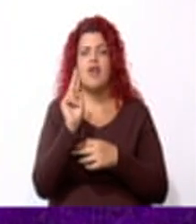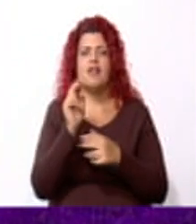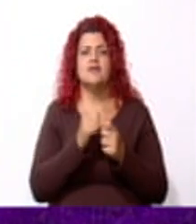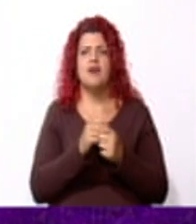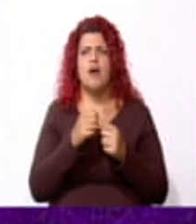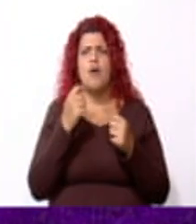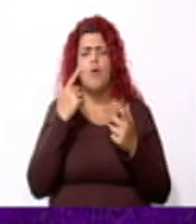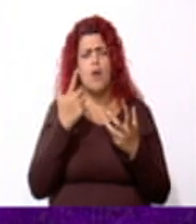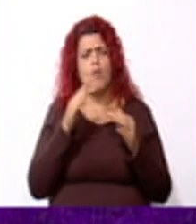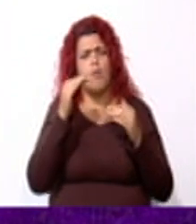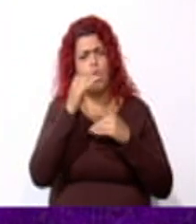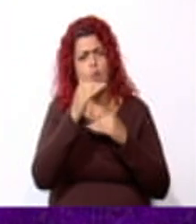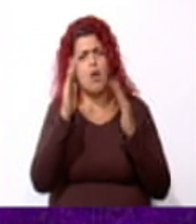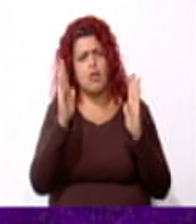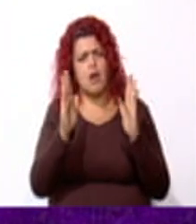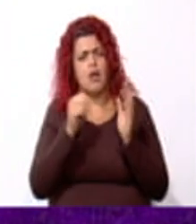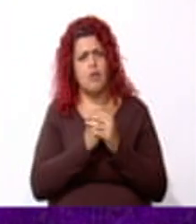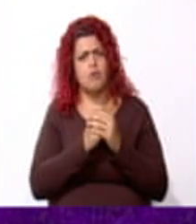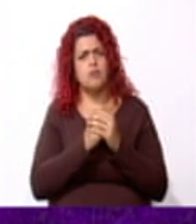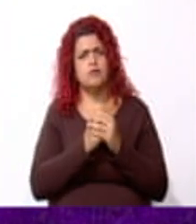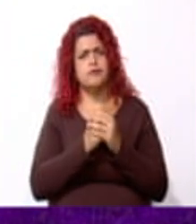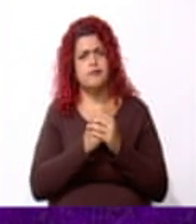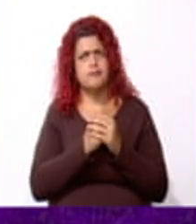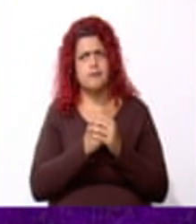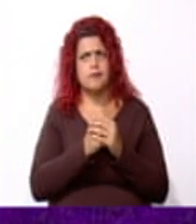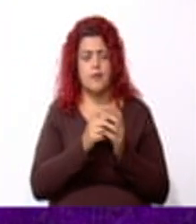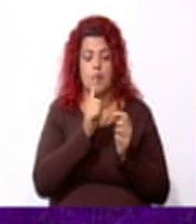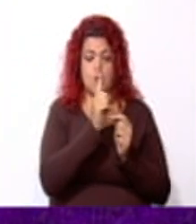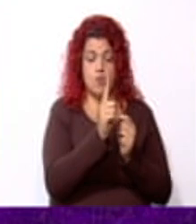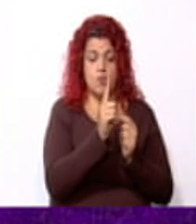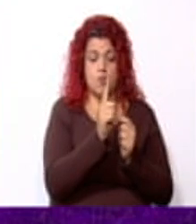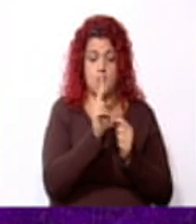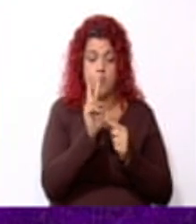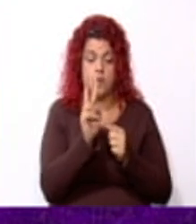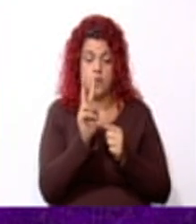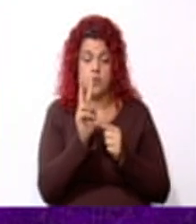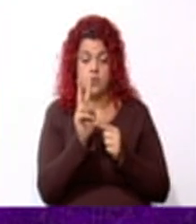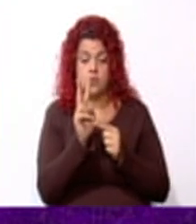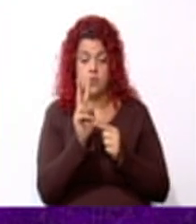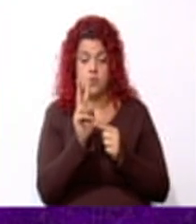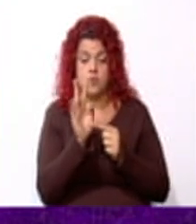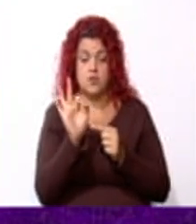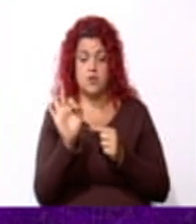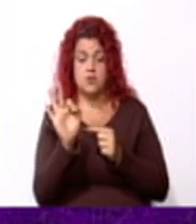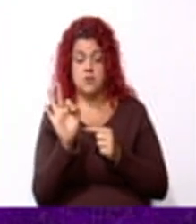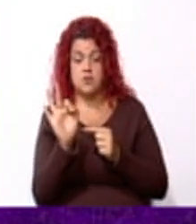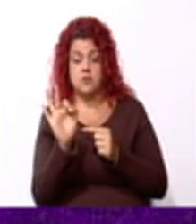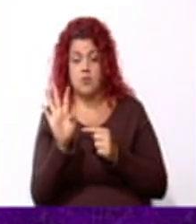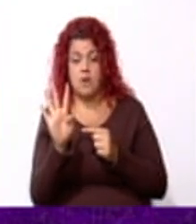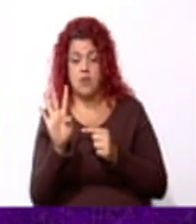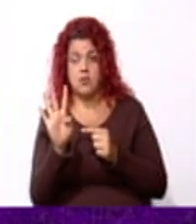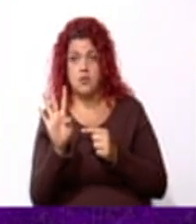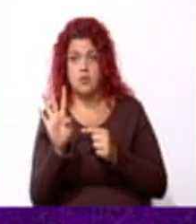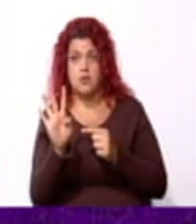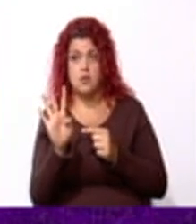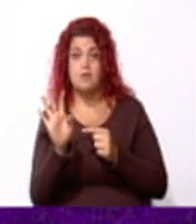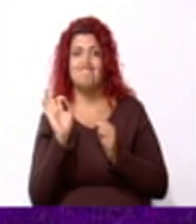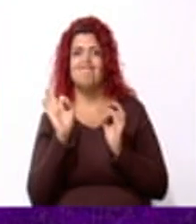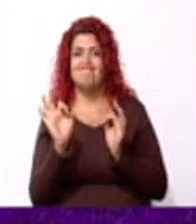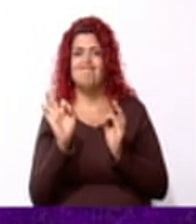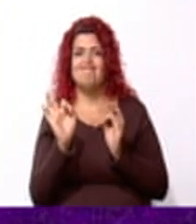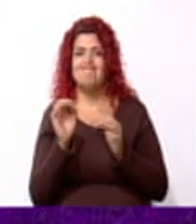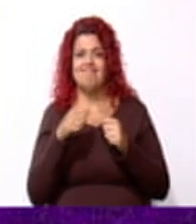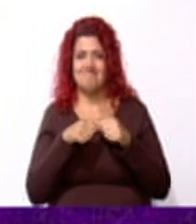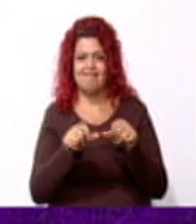del cuadrado. Iniciamos contando. Uno, dos, tres, cuatro. Muy bien.